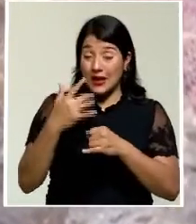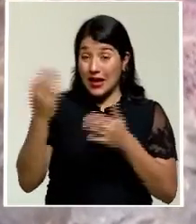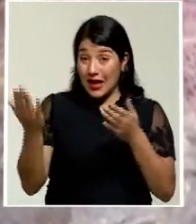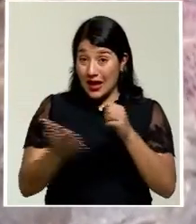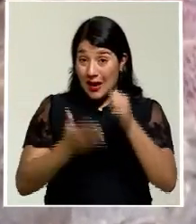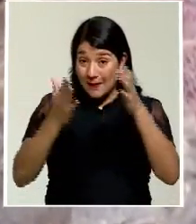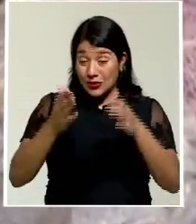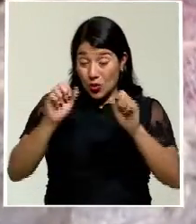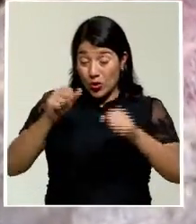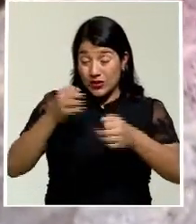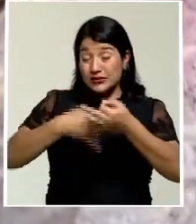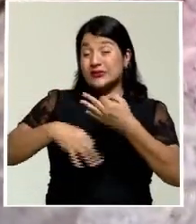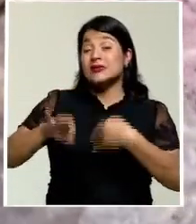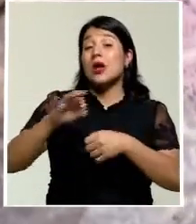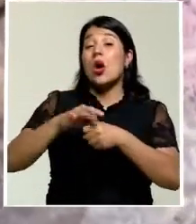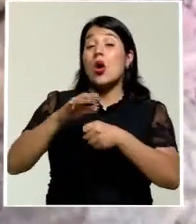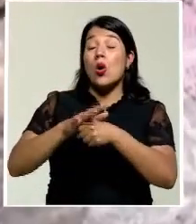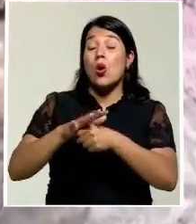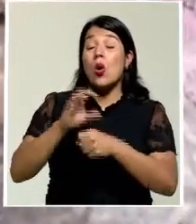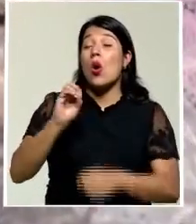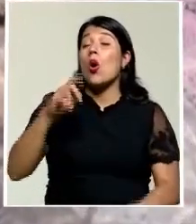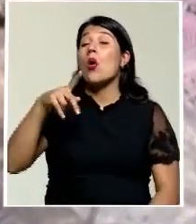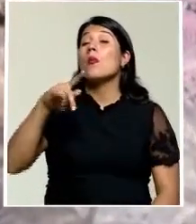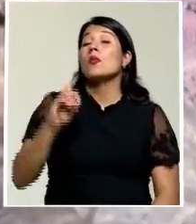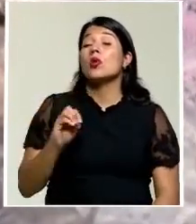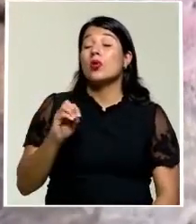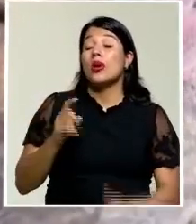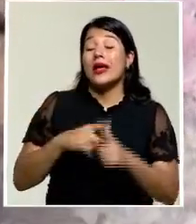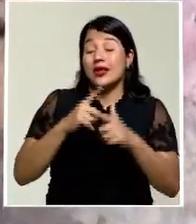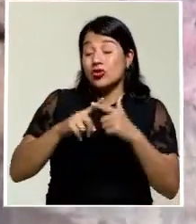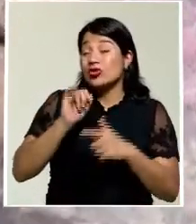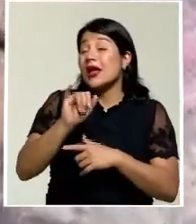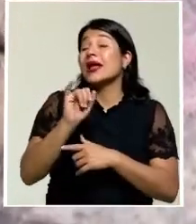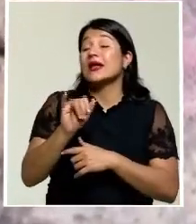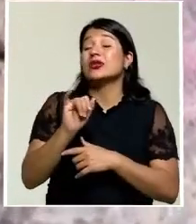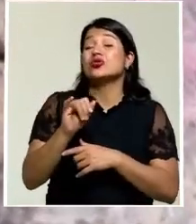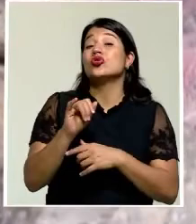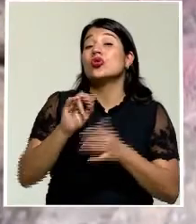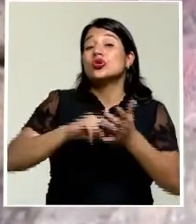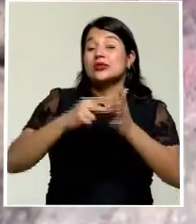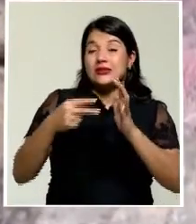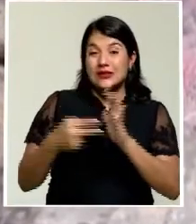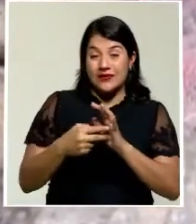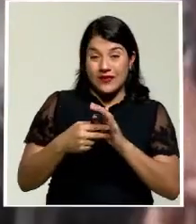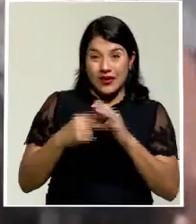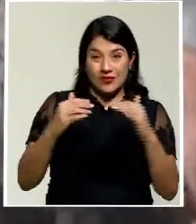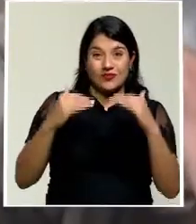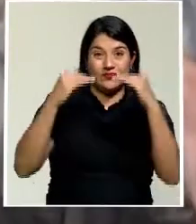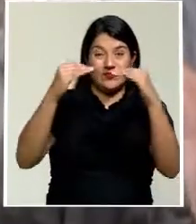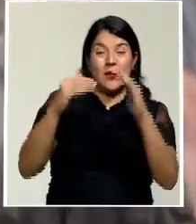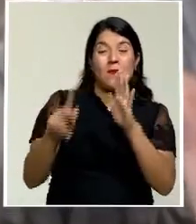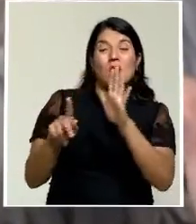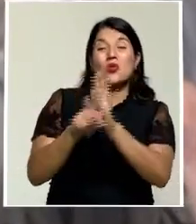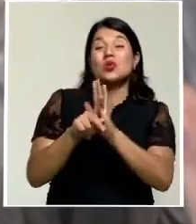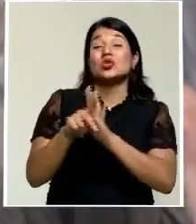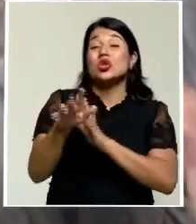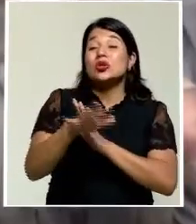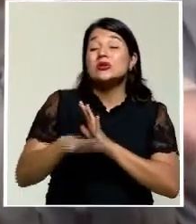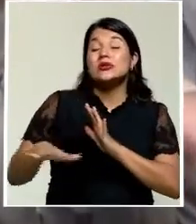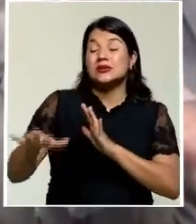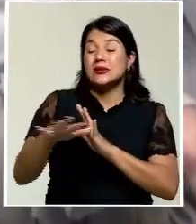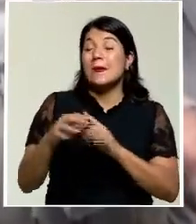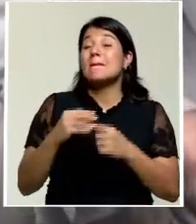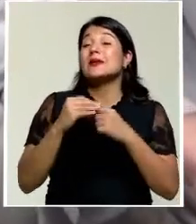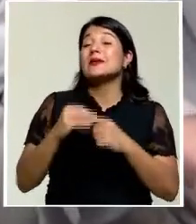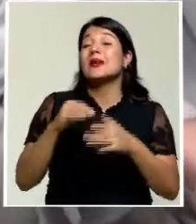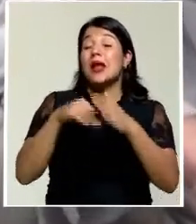otro cultivo. Esto hizo multiplicar los rumores de una inminente prohibición de los cultivos de estas amapolas, sobre todo en